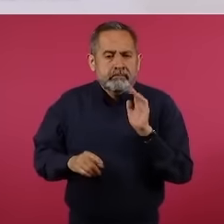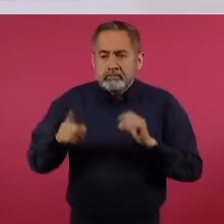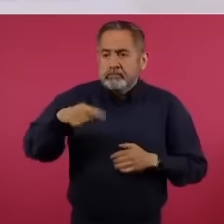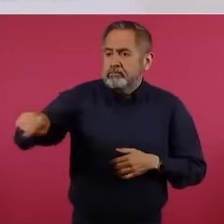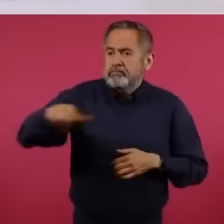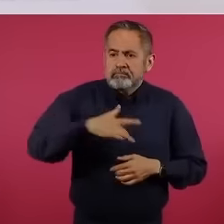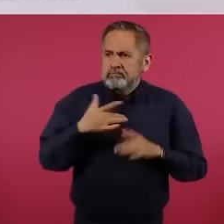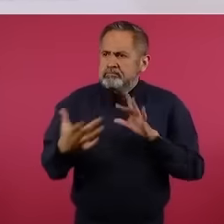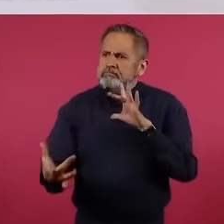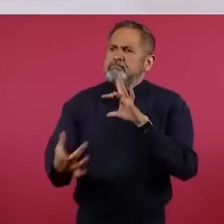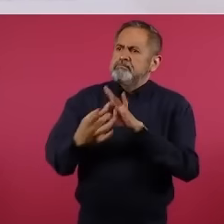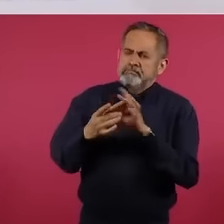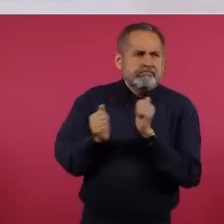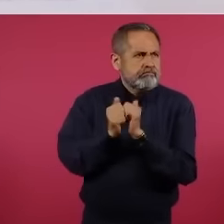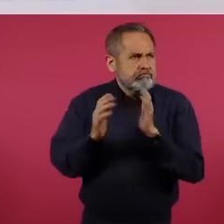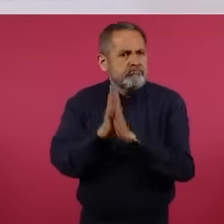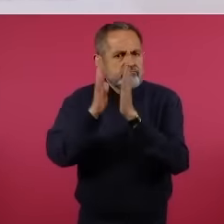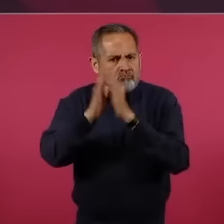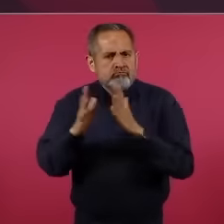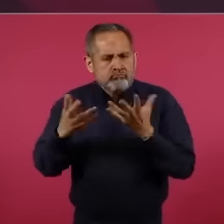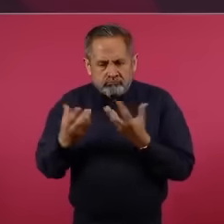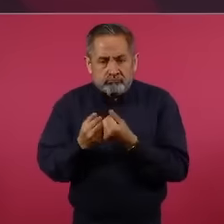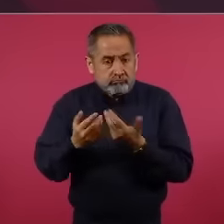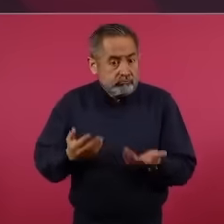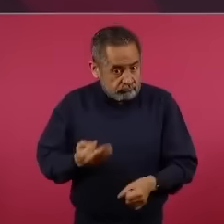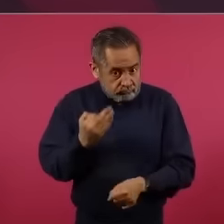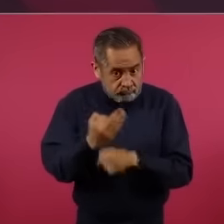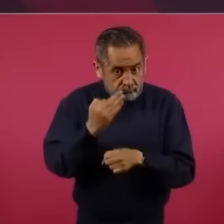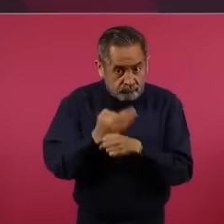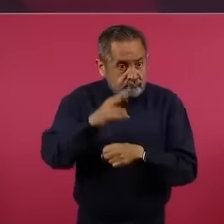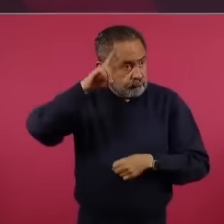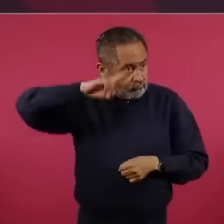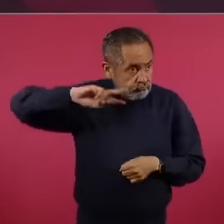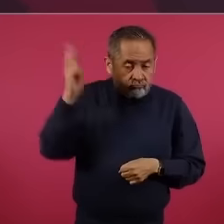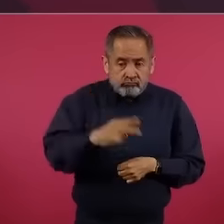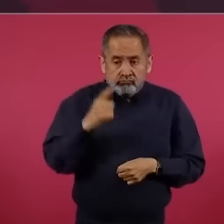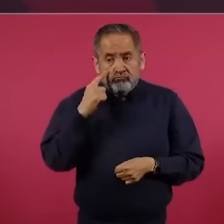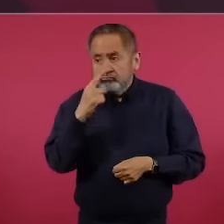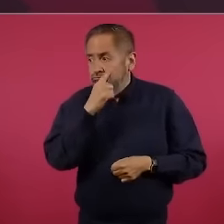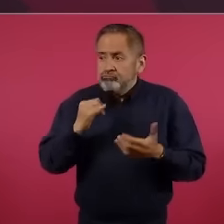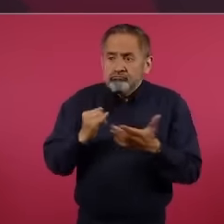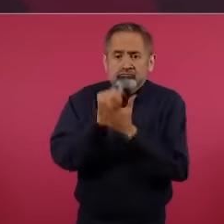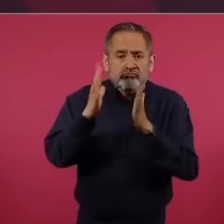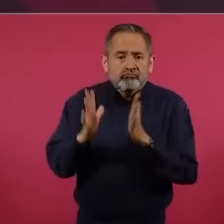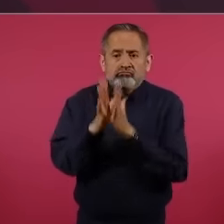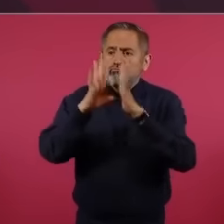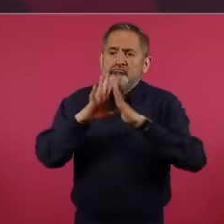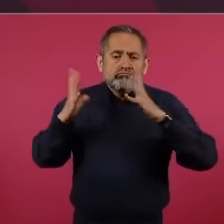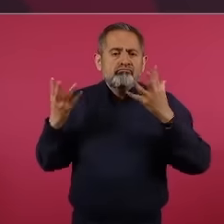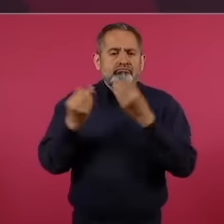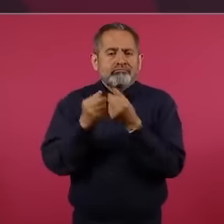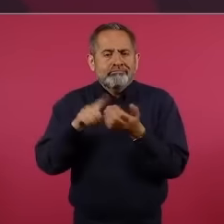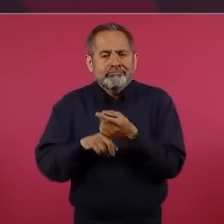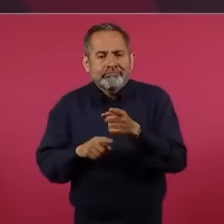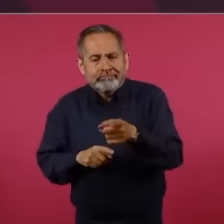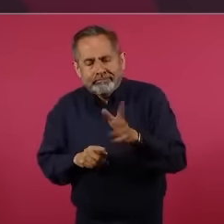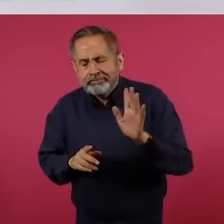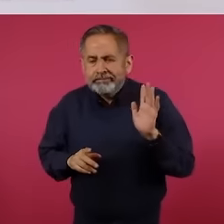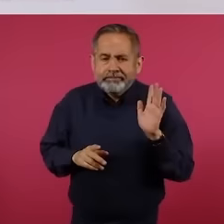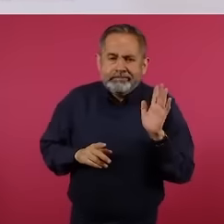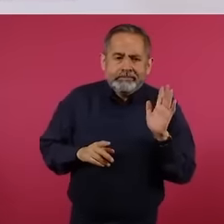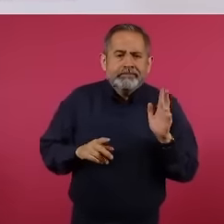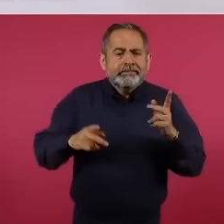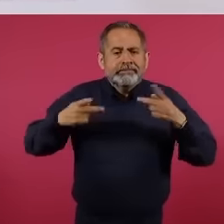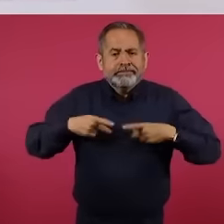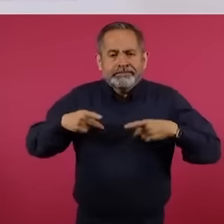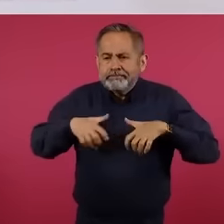gobierno. Estamos viviendo en una auténtica democracia, no me gusta el término, pero el